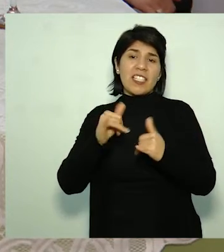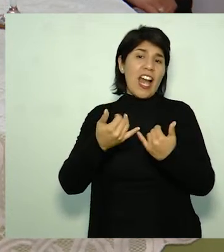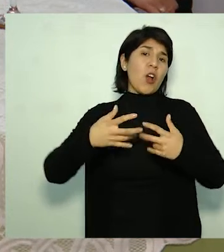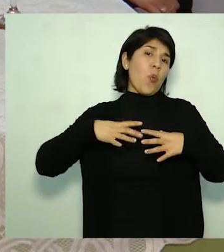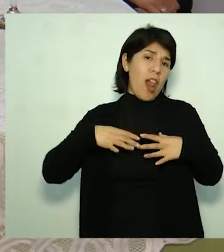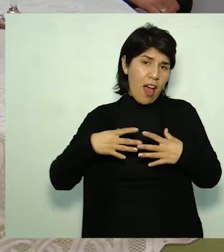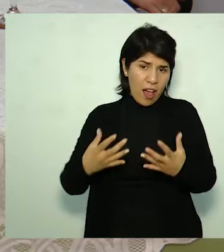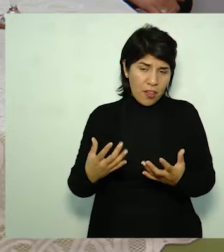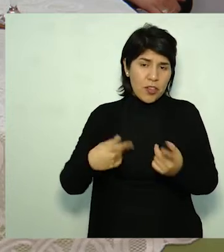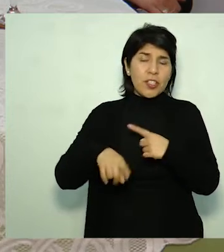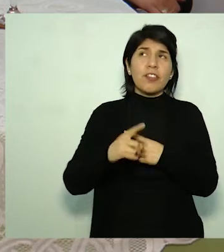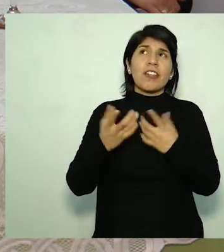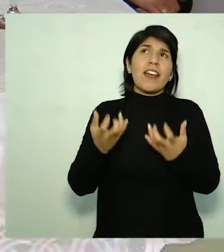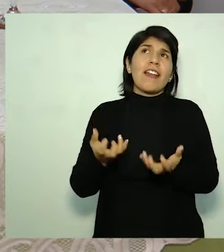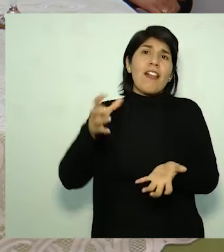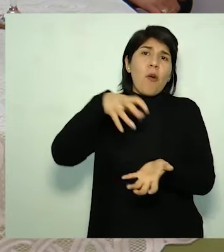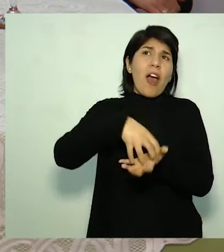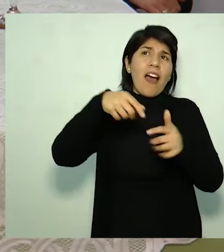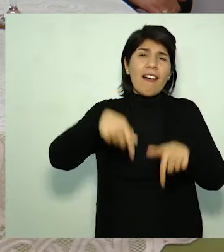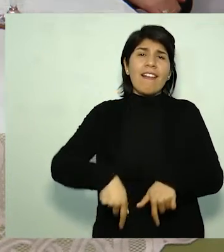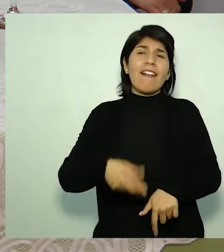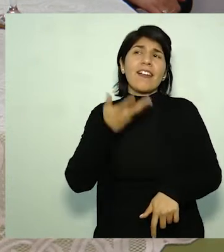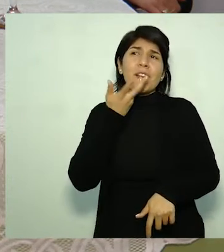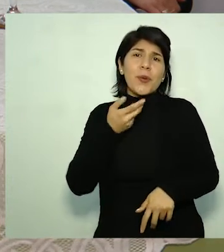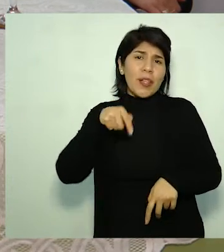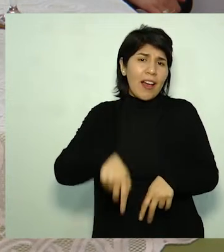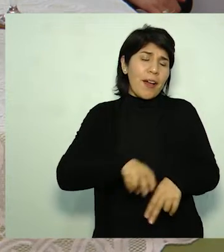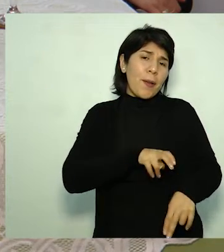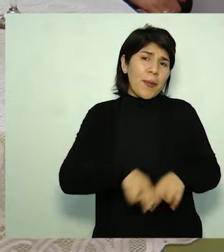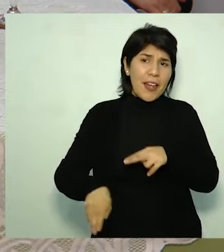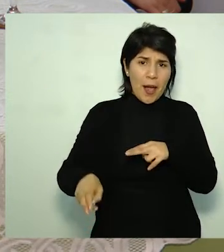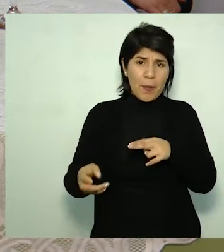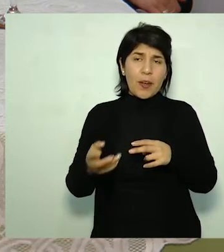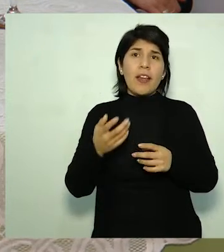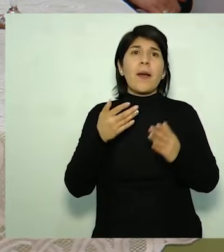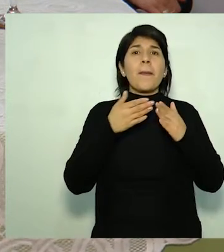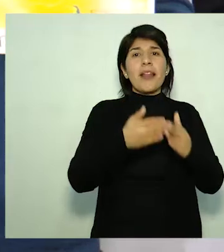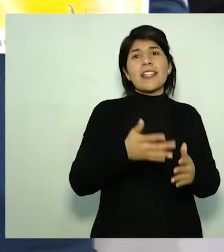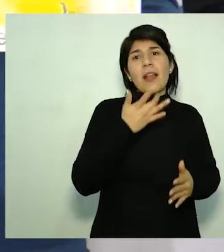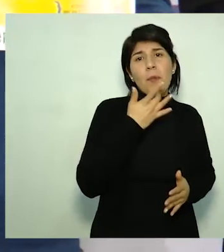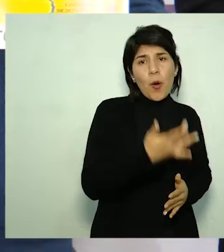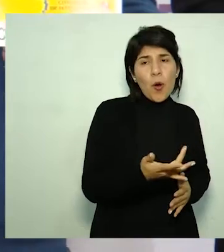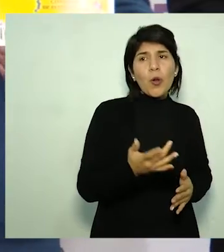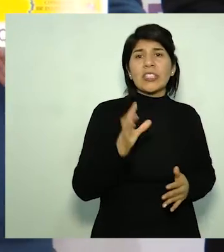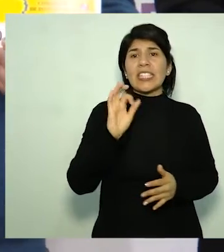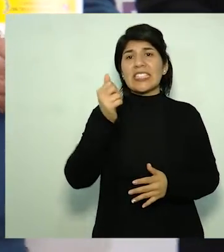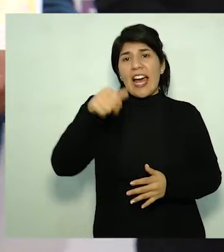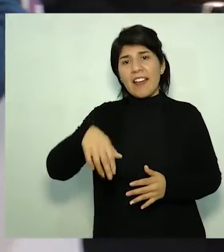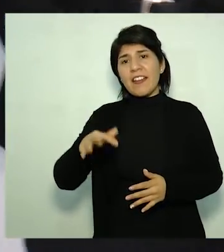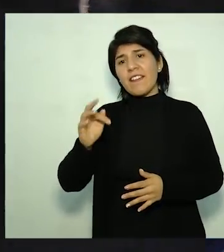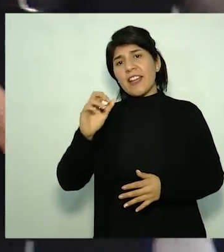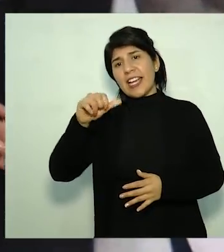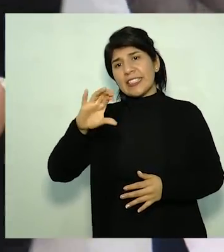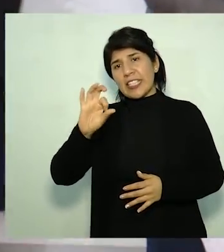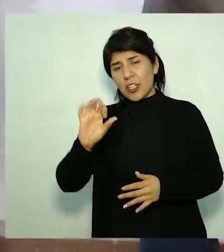que se ha jubilado, como tú le decías, buscando un lugar acá en nuestra zona, mucho apuesto a Playa Hermosa y